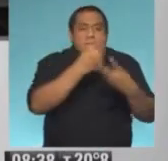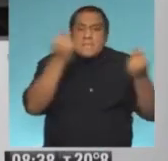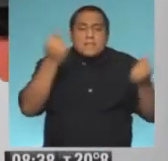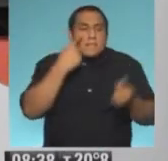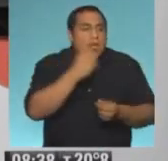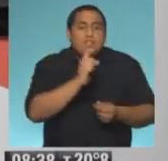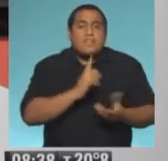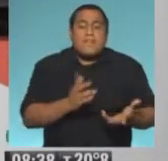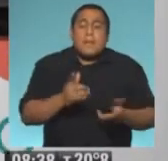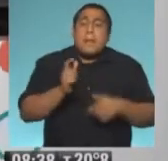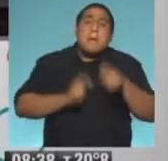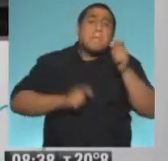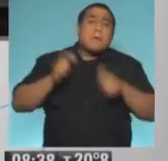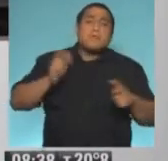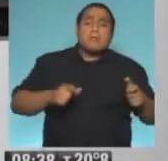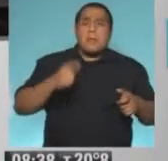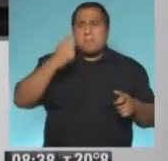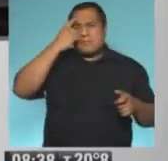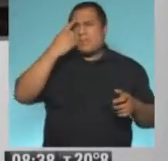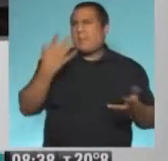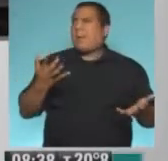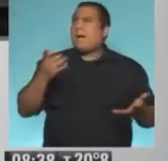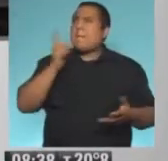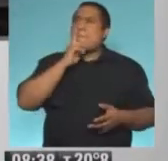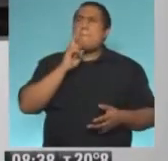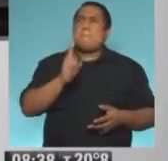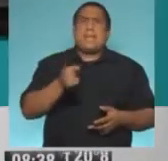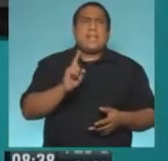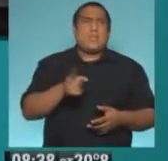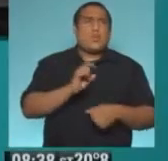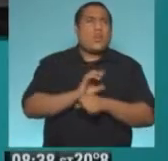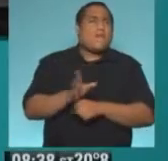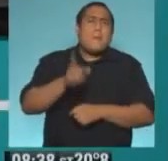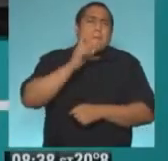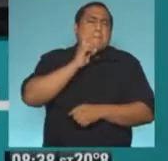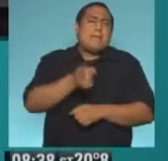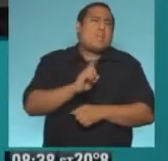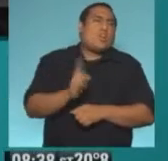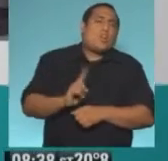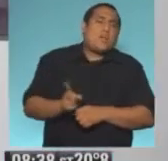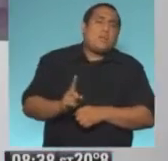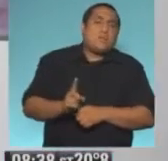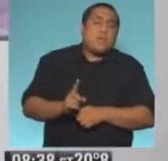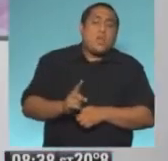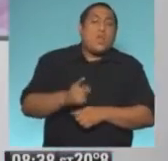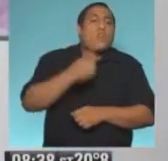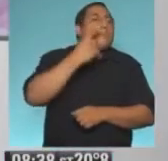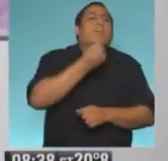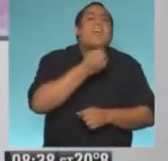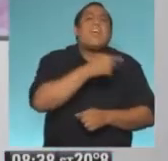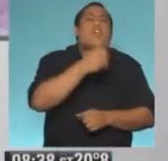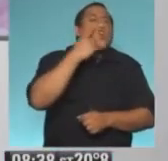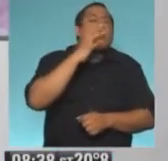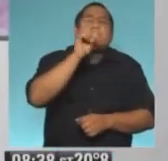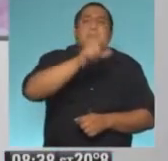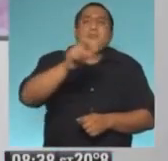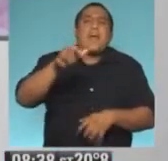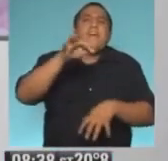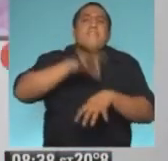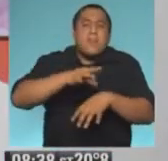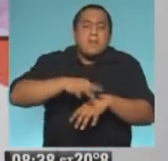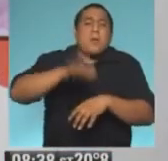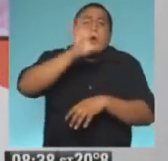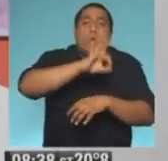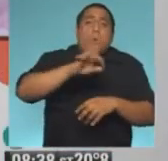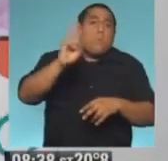que no ven el peligro que presenta el coronavirus, no conocen a gente que se ha enfermado, gente que haya muerto. Entonces,